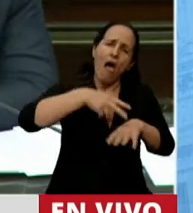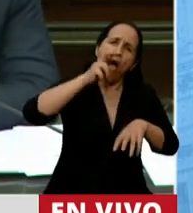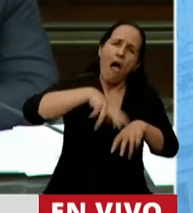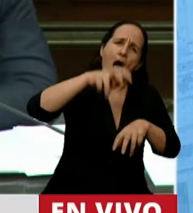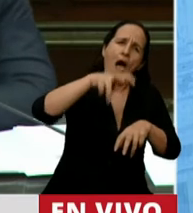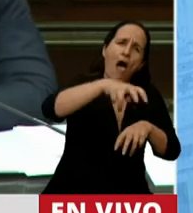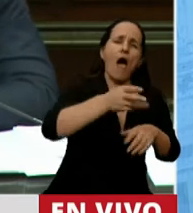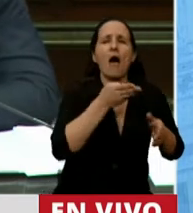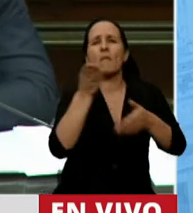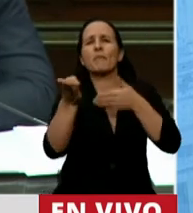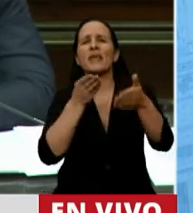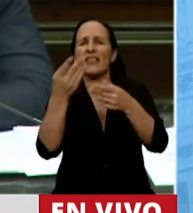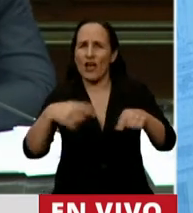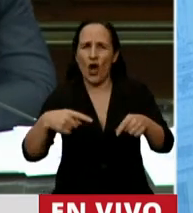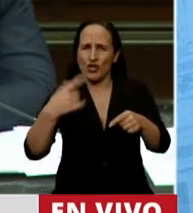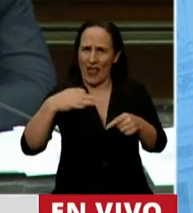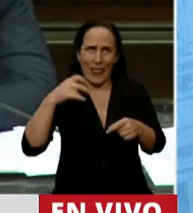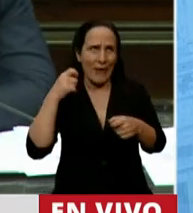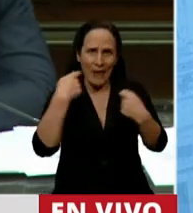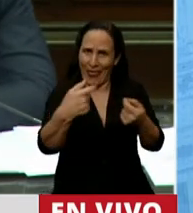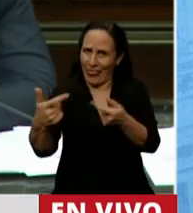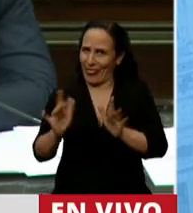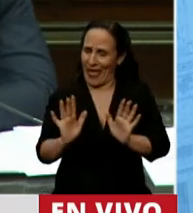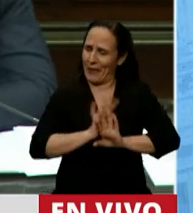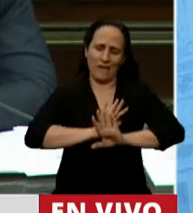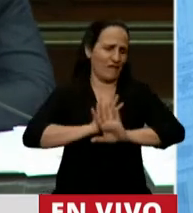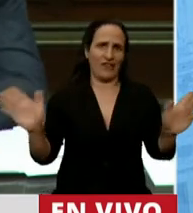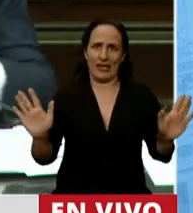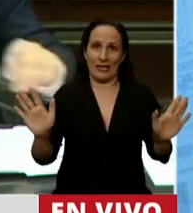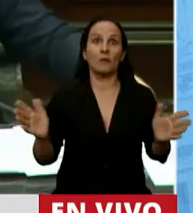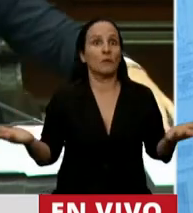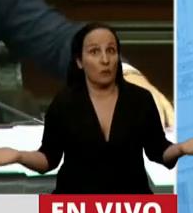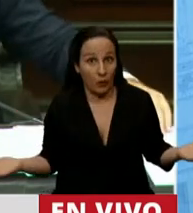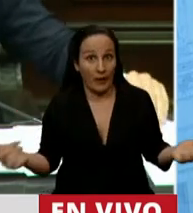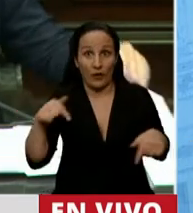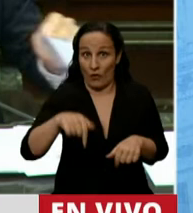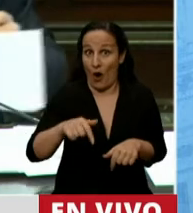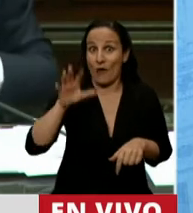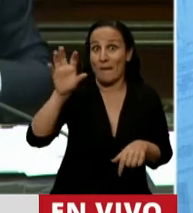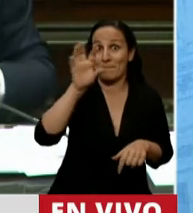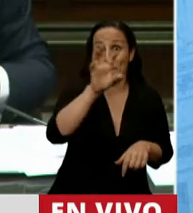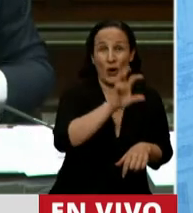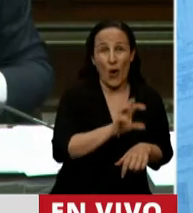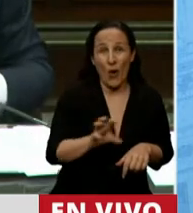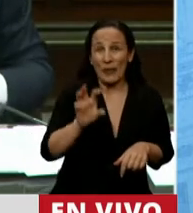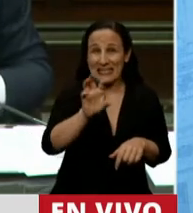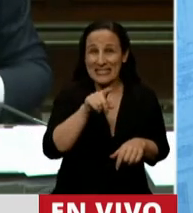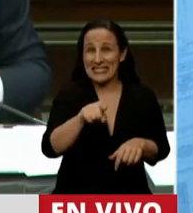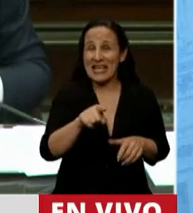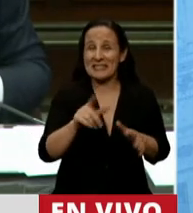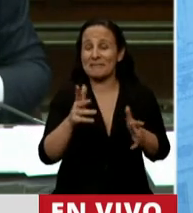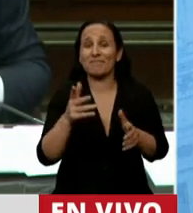Aires para pedir lo que les corresponde. En ese sentido, hoy las provincias están recibiendo por cuatro